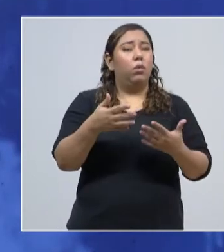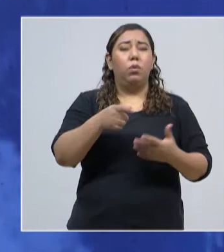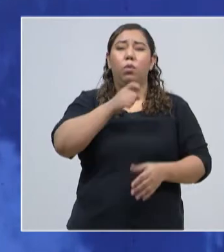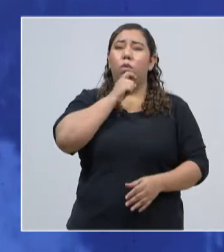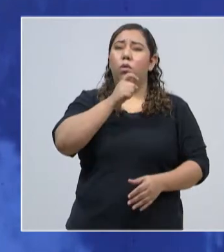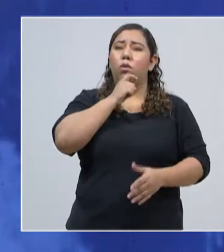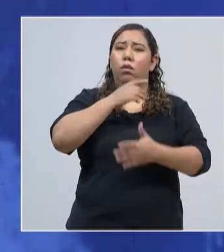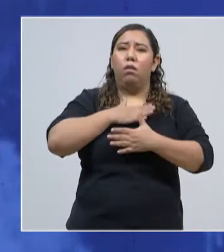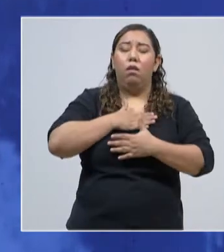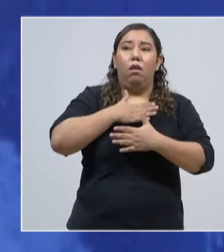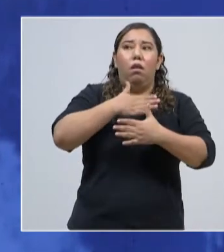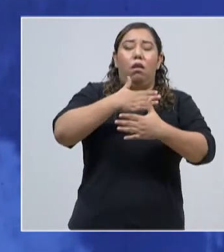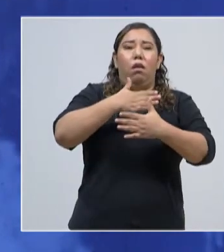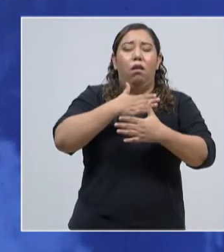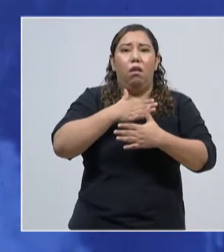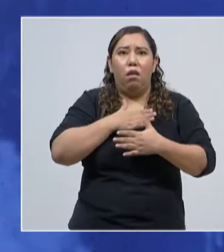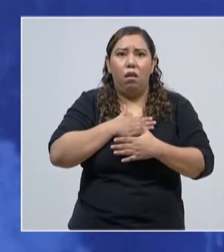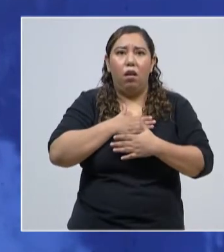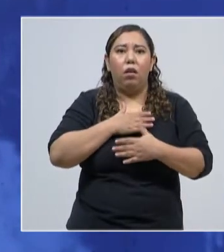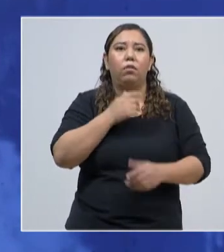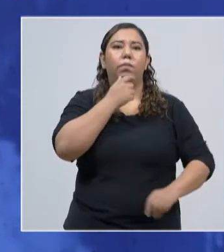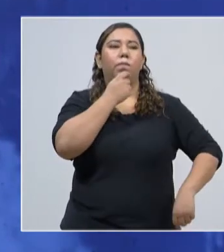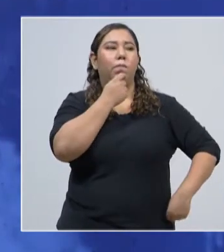antes de automedicarse,